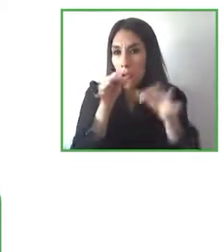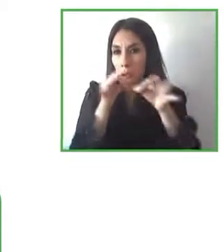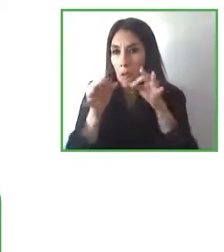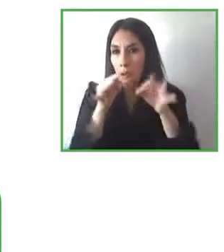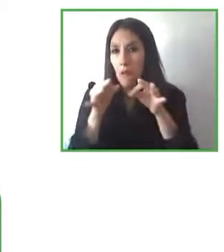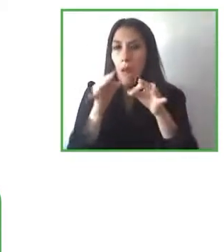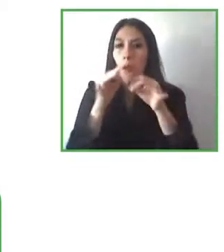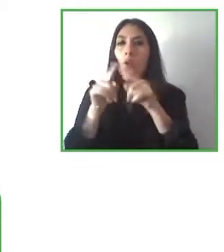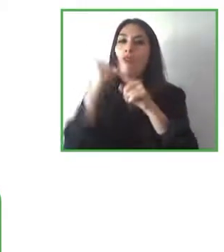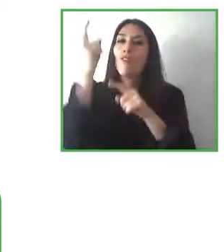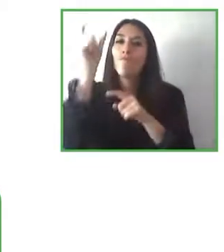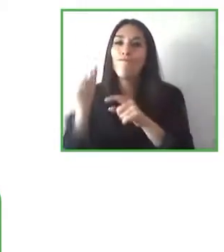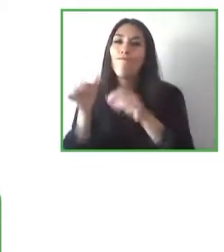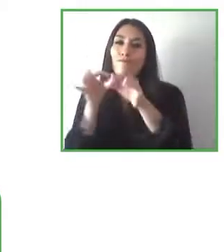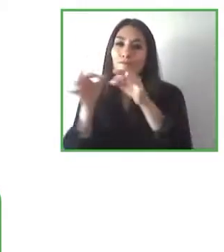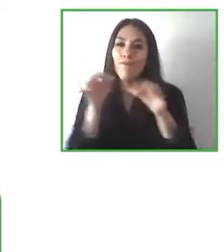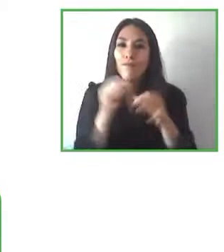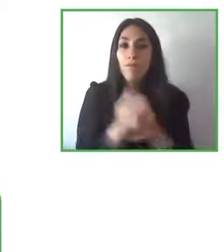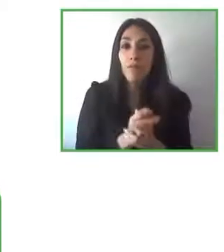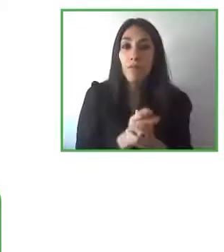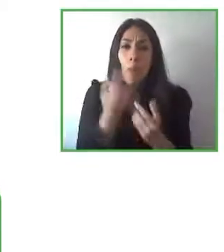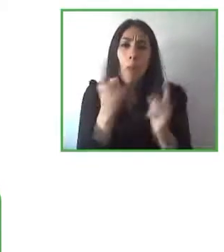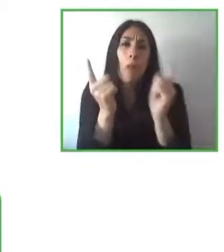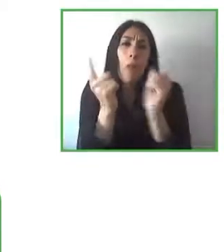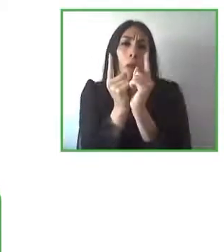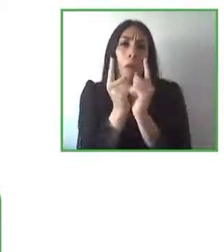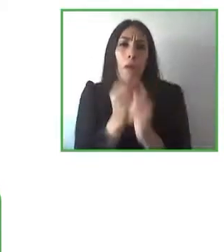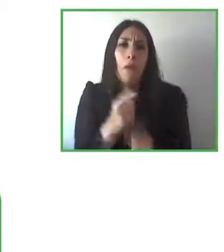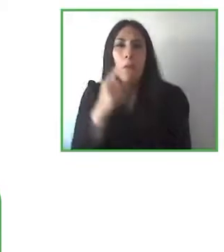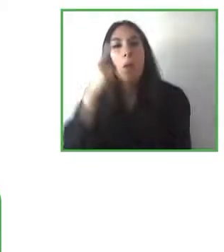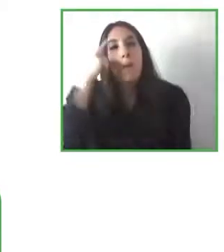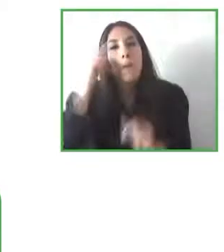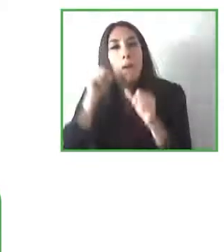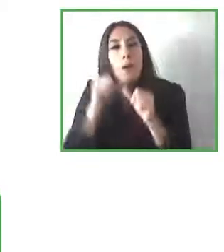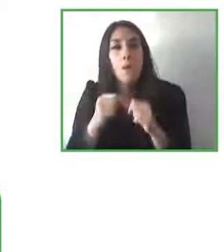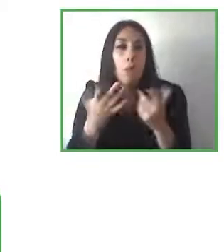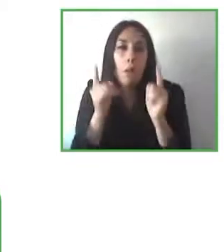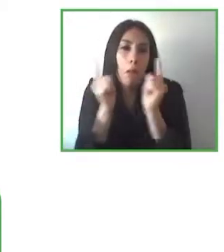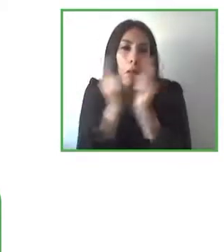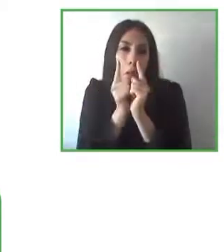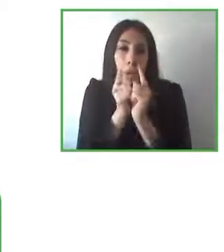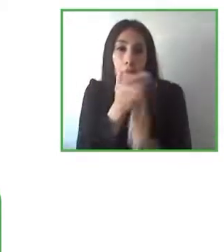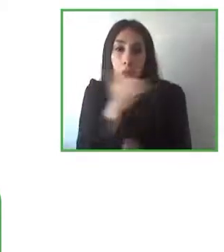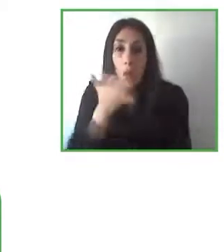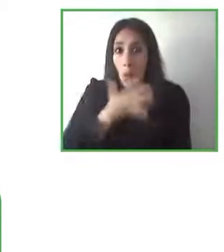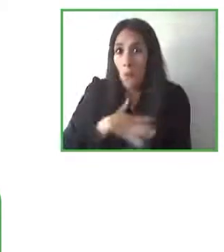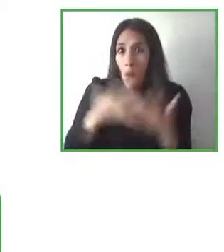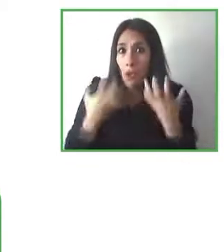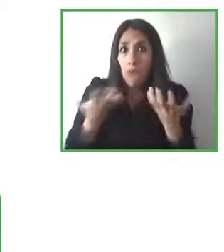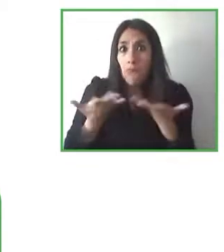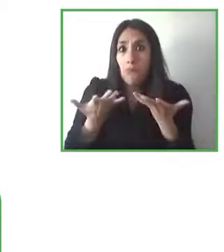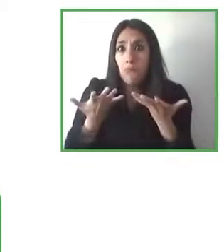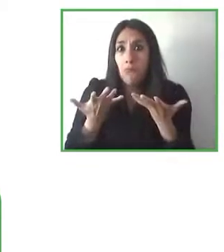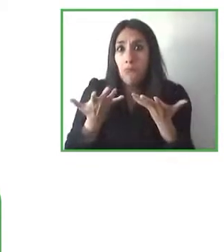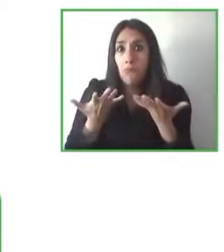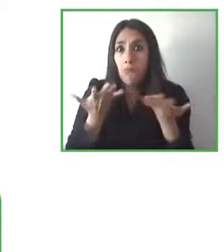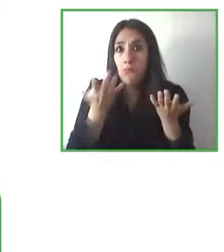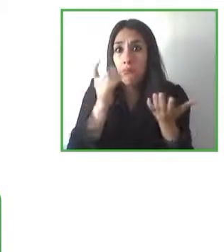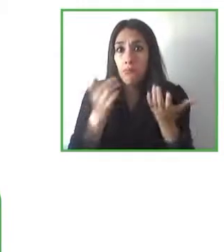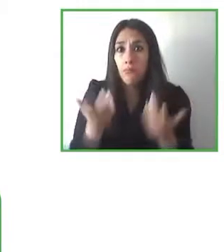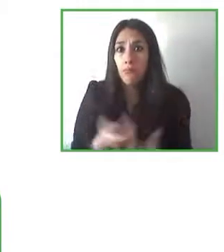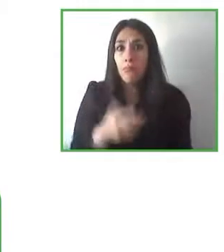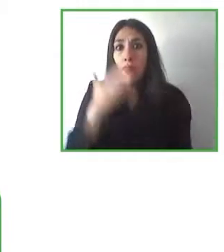idea en muy pocas palabras con las que queráis que la audiencia se quede algo que sea muy relevante y que querríais que quedara como